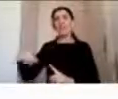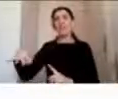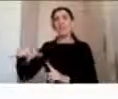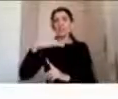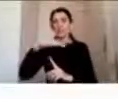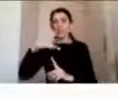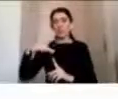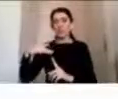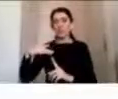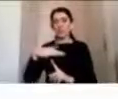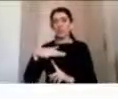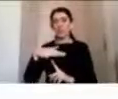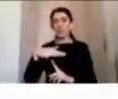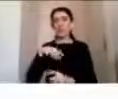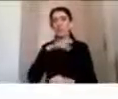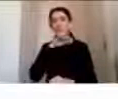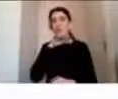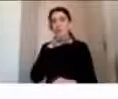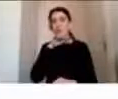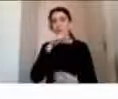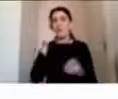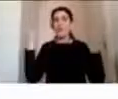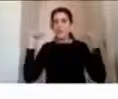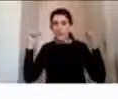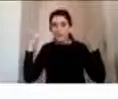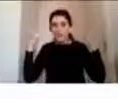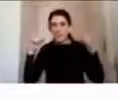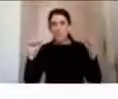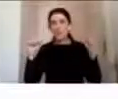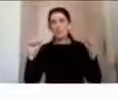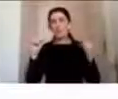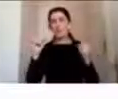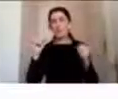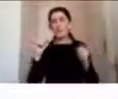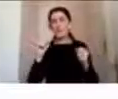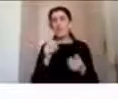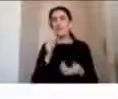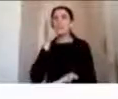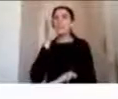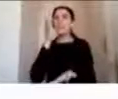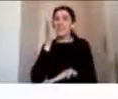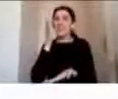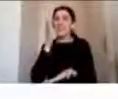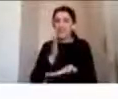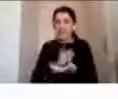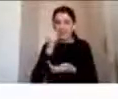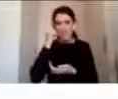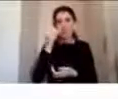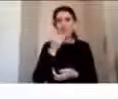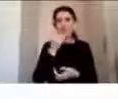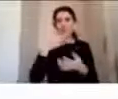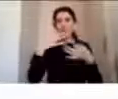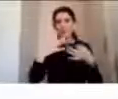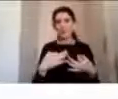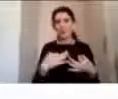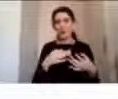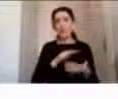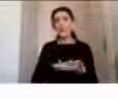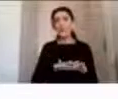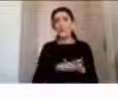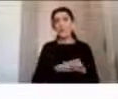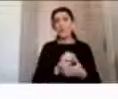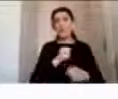hacer deporte, el establecer algunas prácticas deportivas, tiene que también considerar la seguridad. Por ejemplo, el rodeo. Ahora,